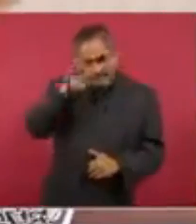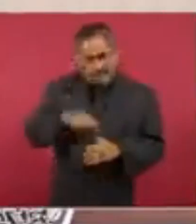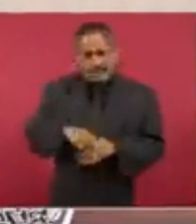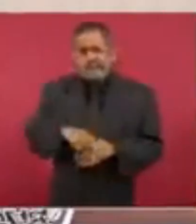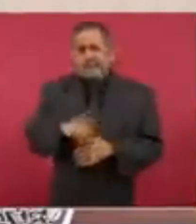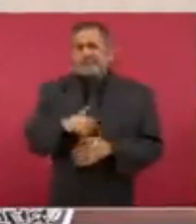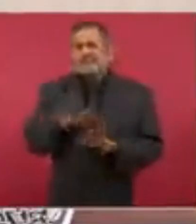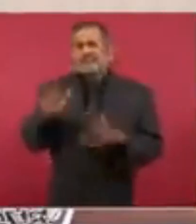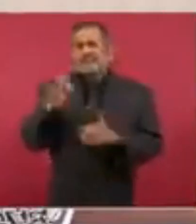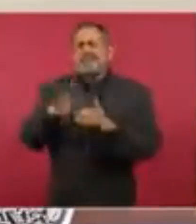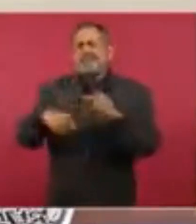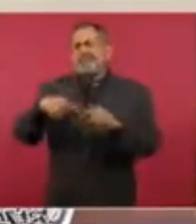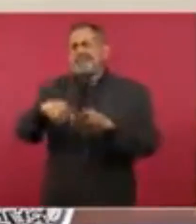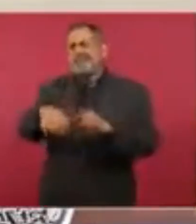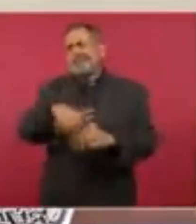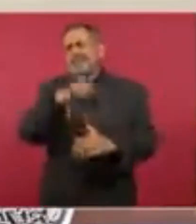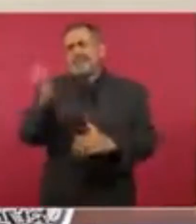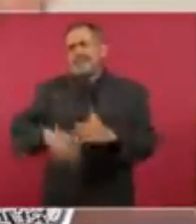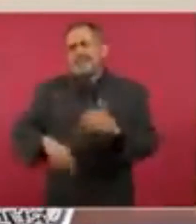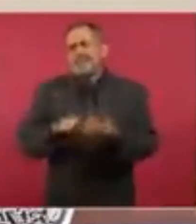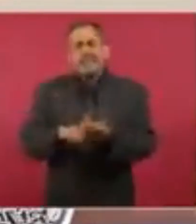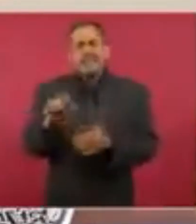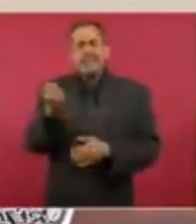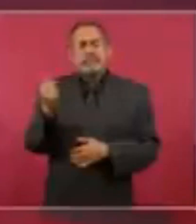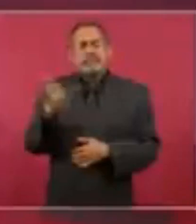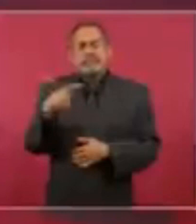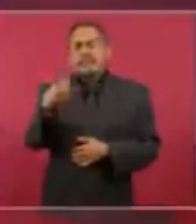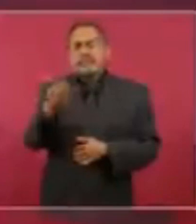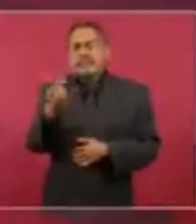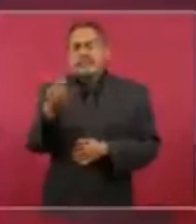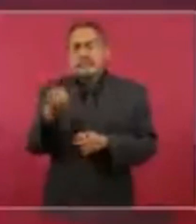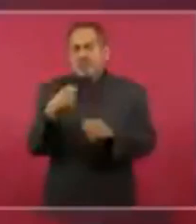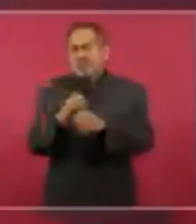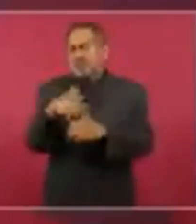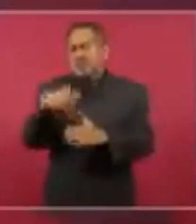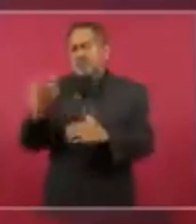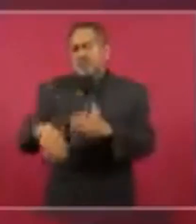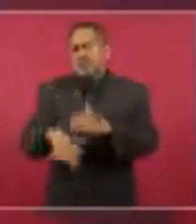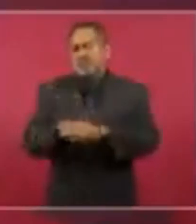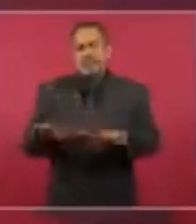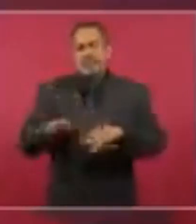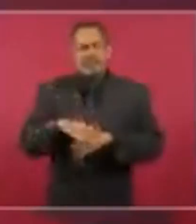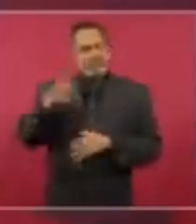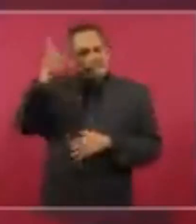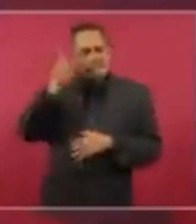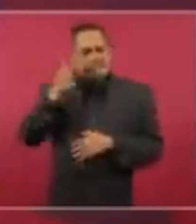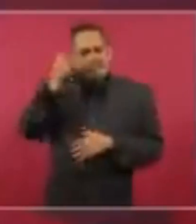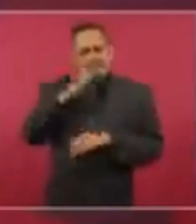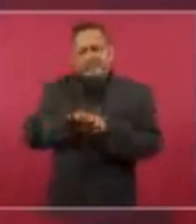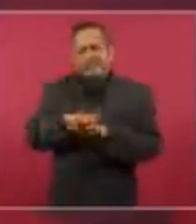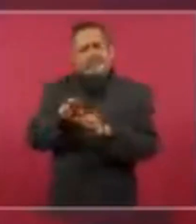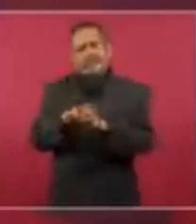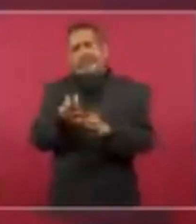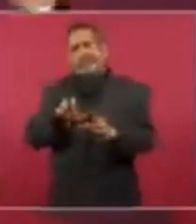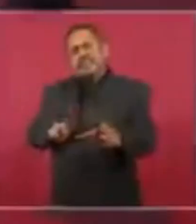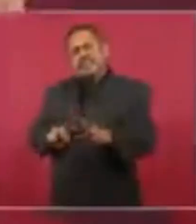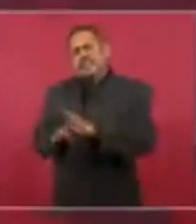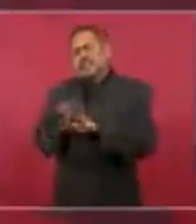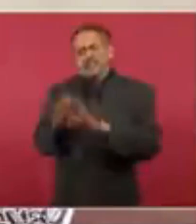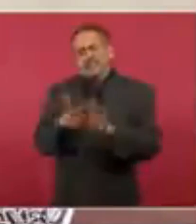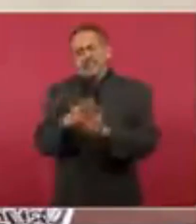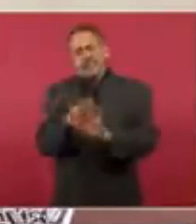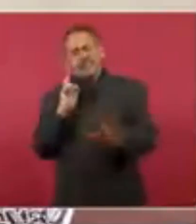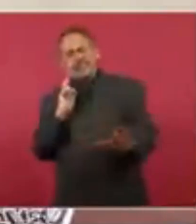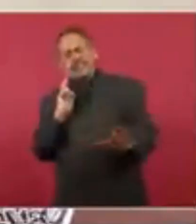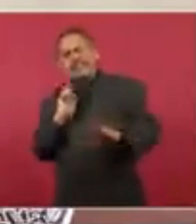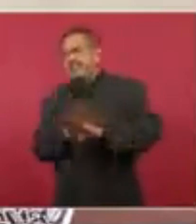termino en septiembre del año próximo y me jubilo, me retiro por